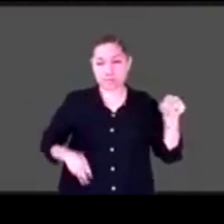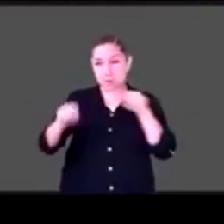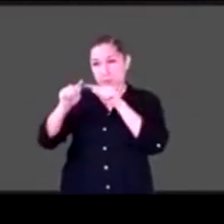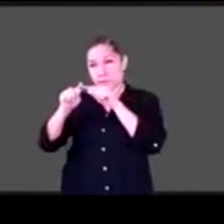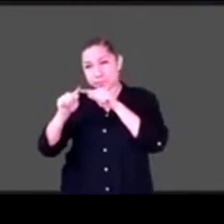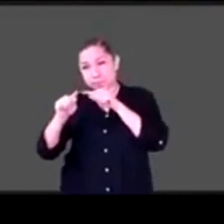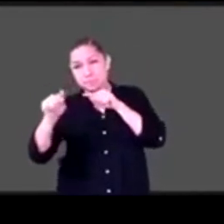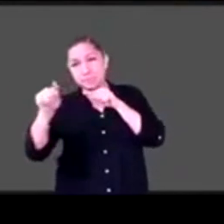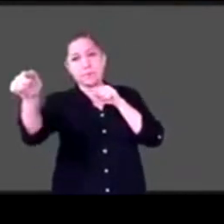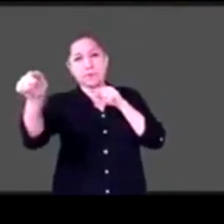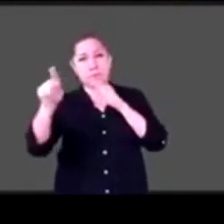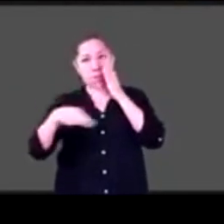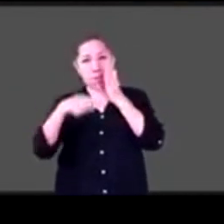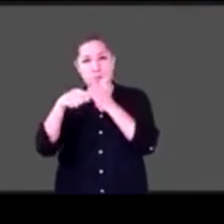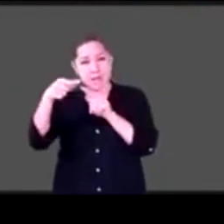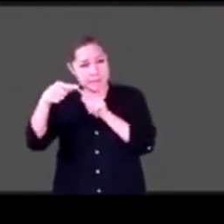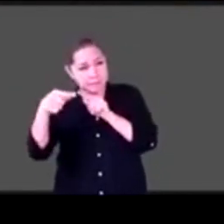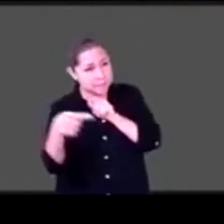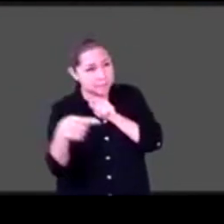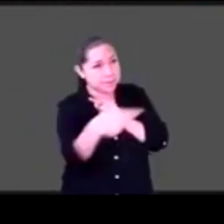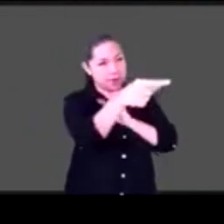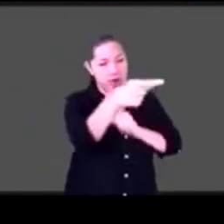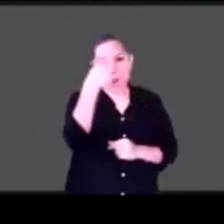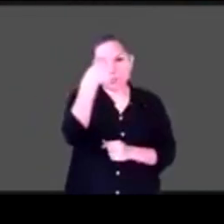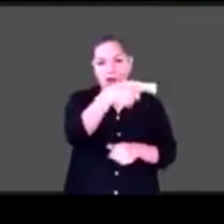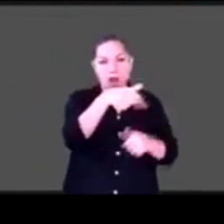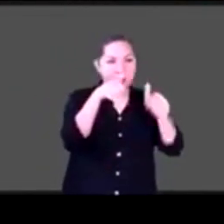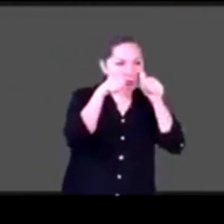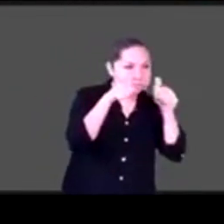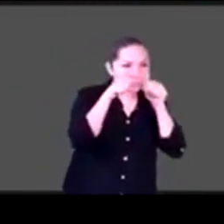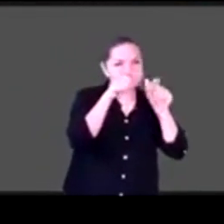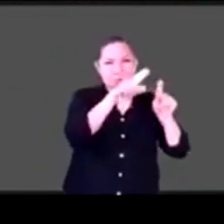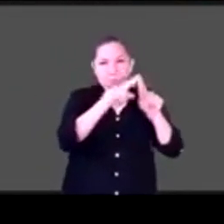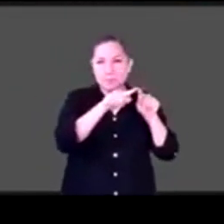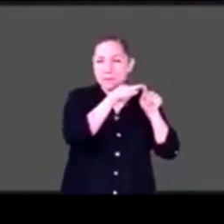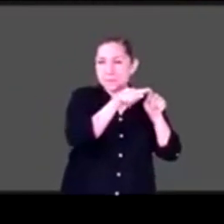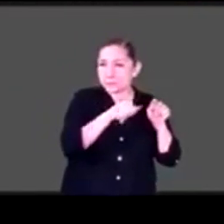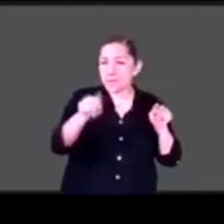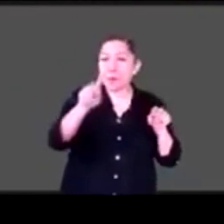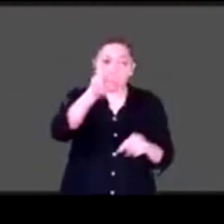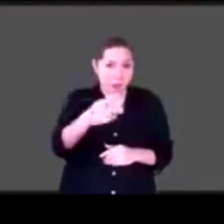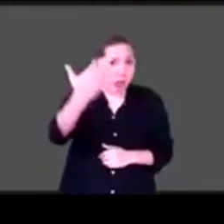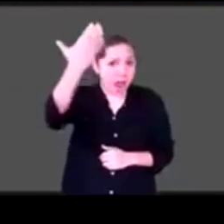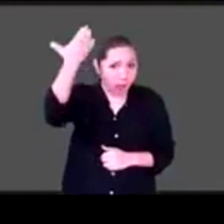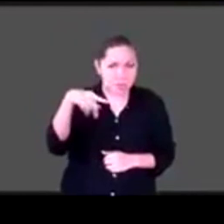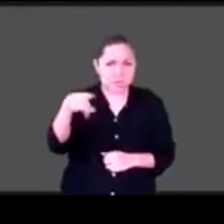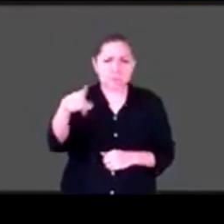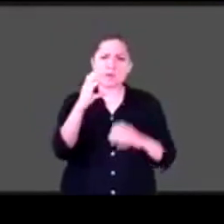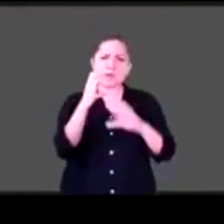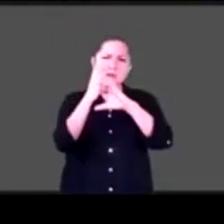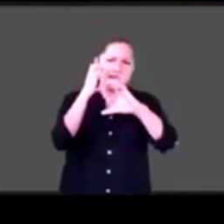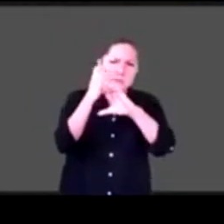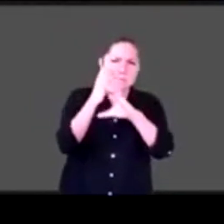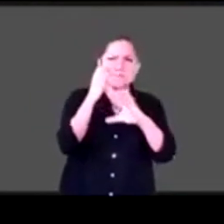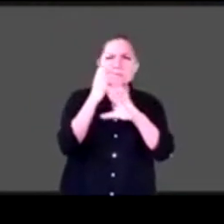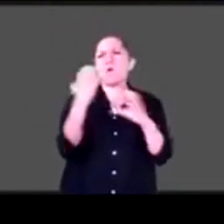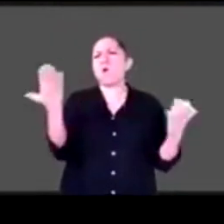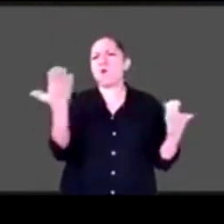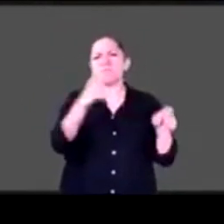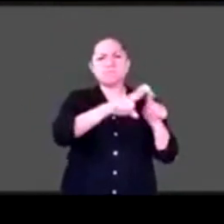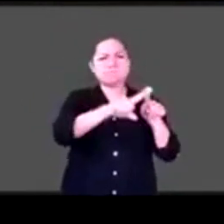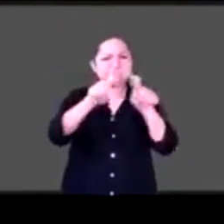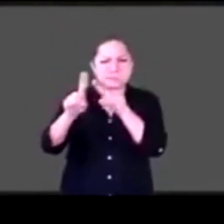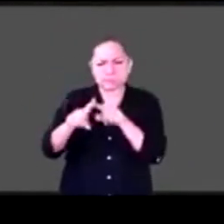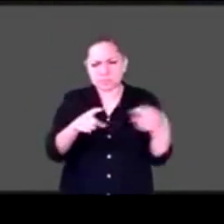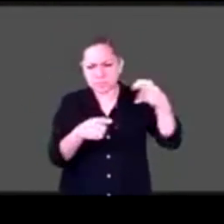transporte de por sí ya no era accesible, pero ahora ya ni existe, porque el transporte público ya fue quitado en